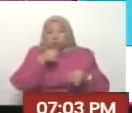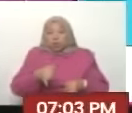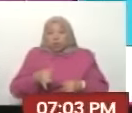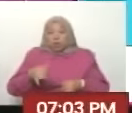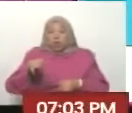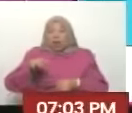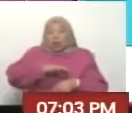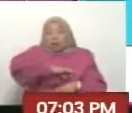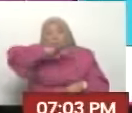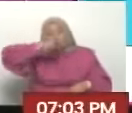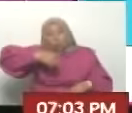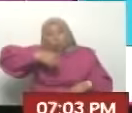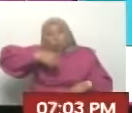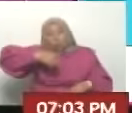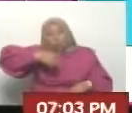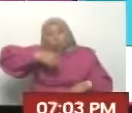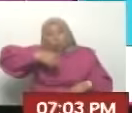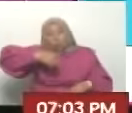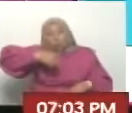montañas la especie